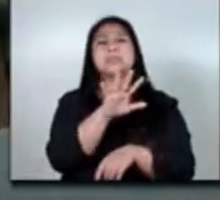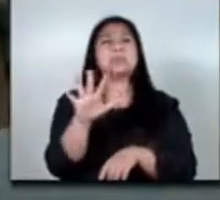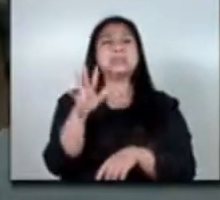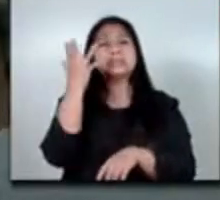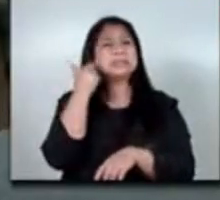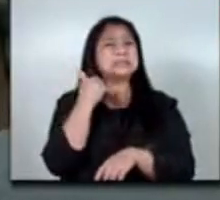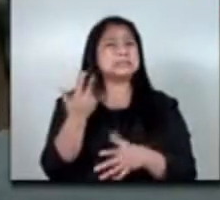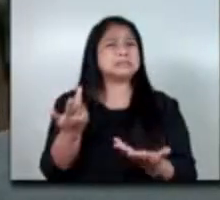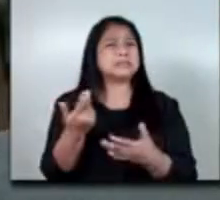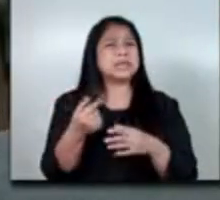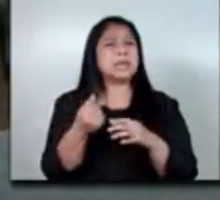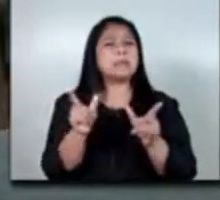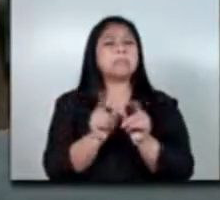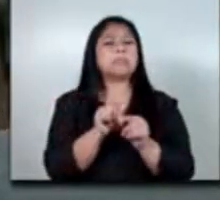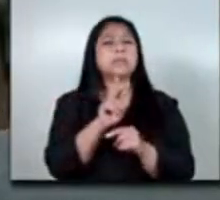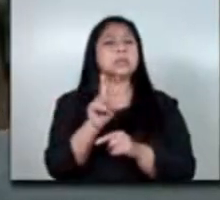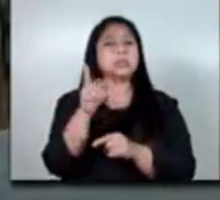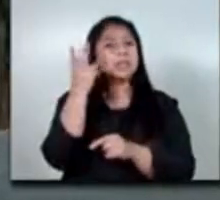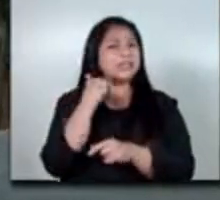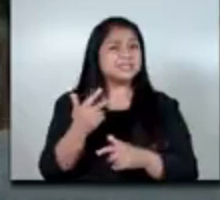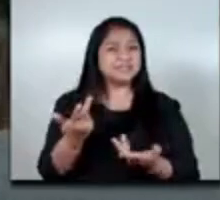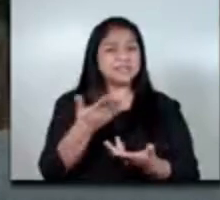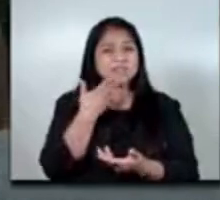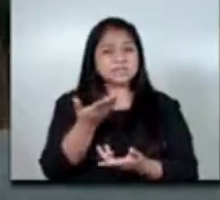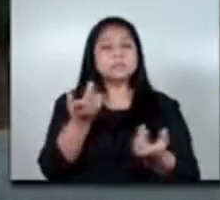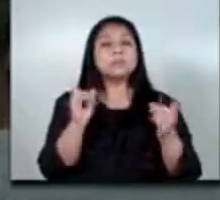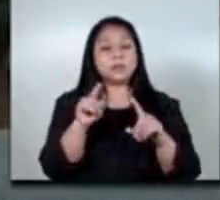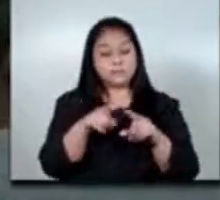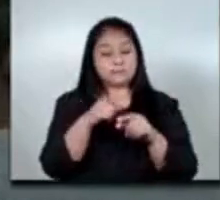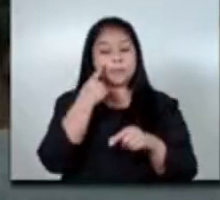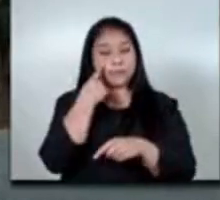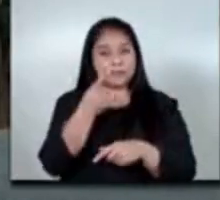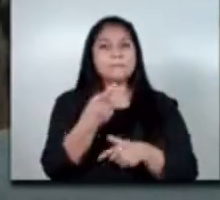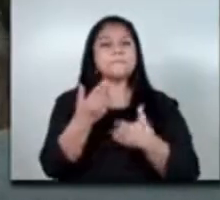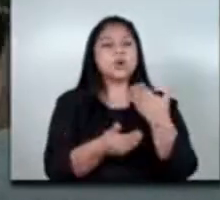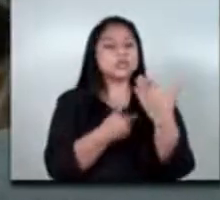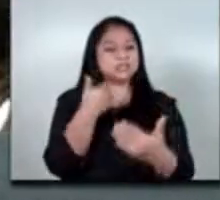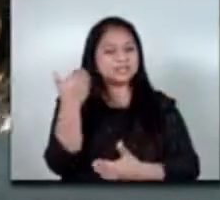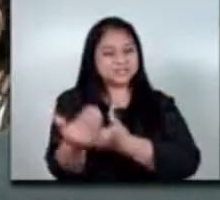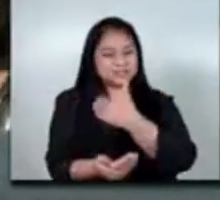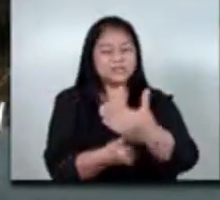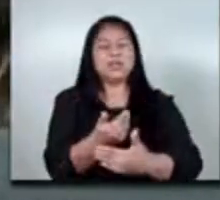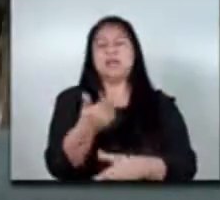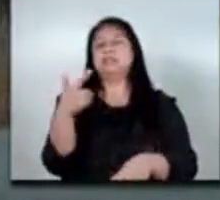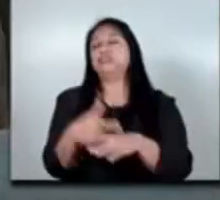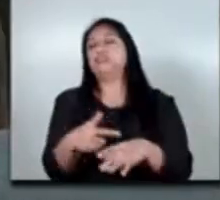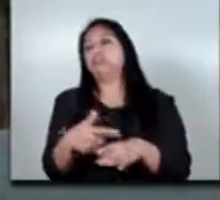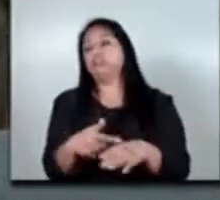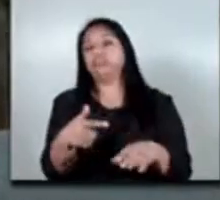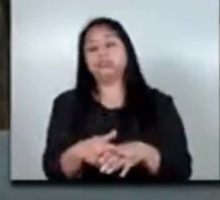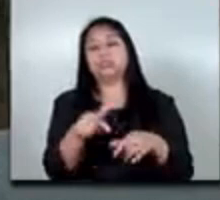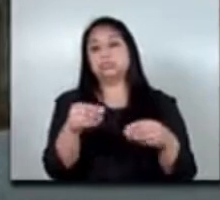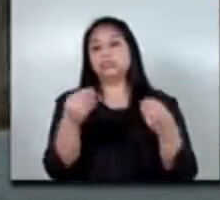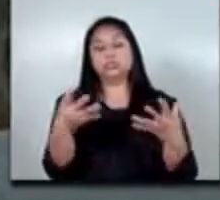rebajarlo a 21 se dice fácil pero cuando hablamos de la burrocracia eso es un gran logro haber